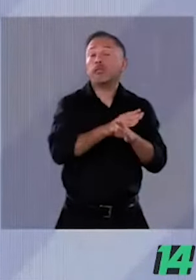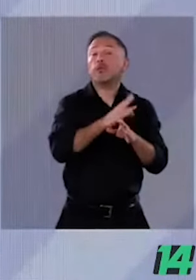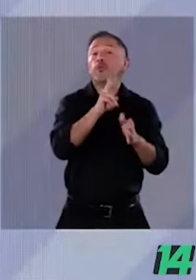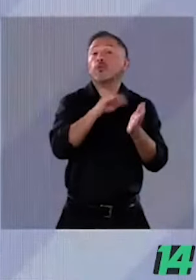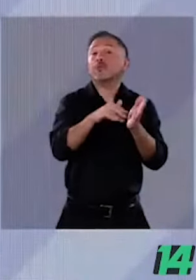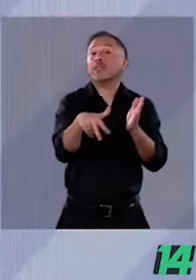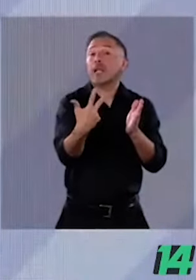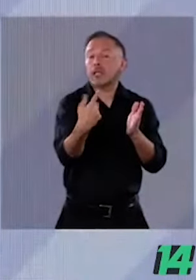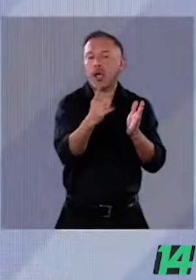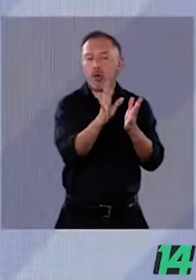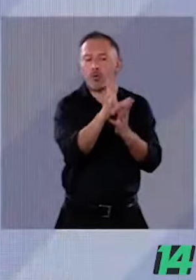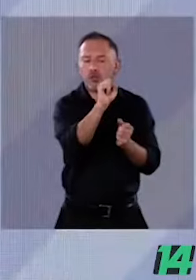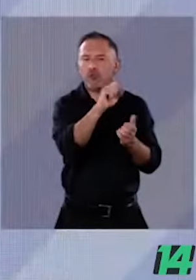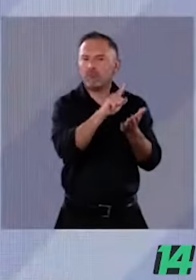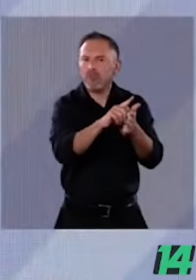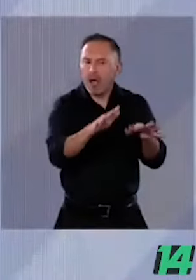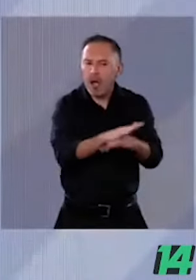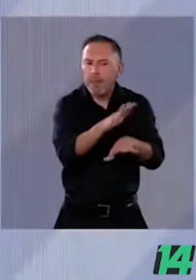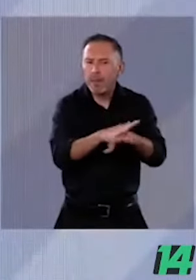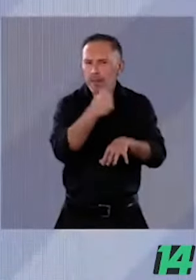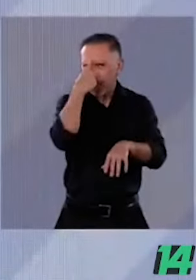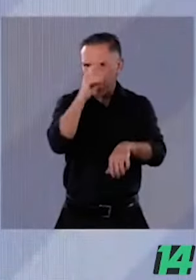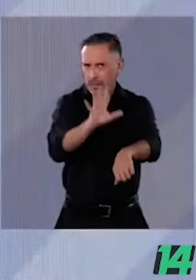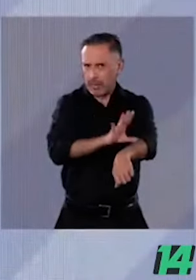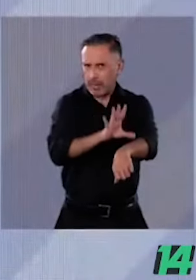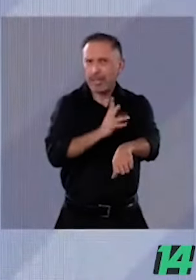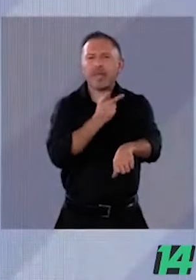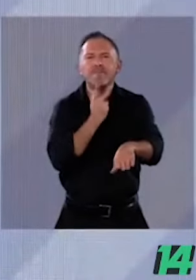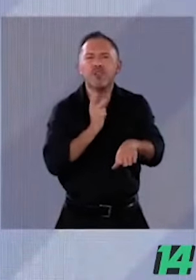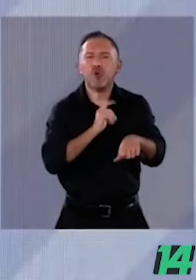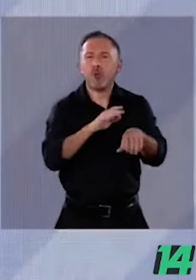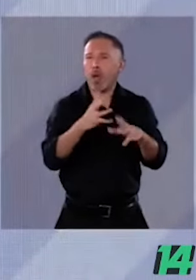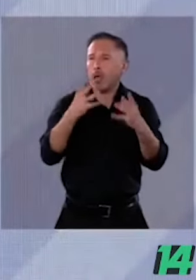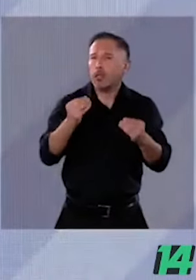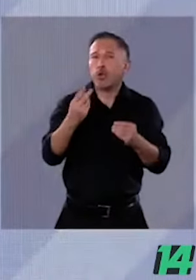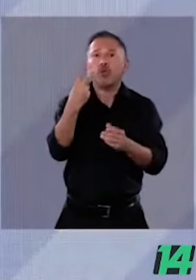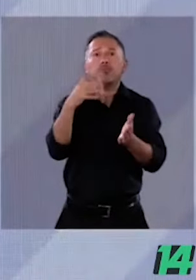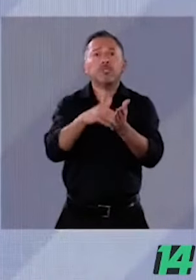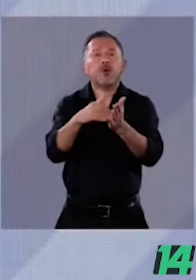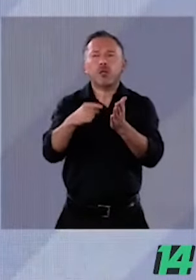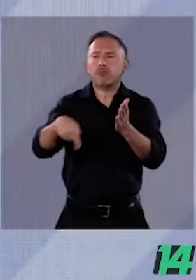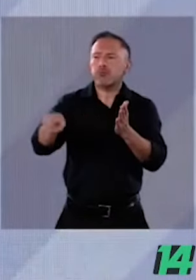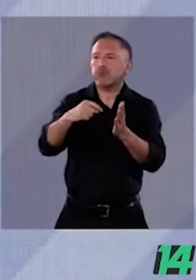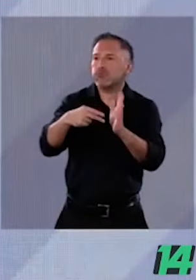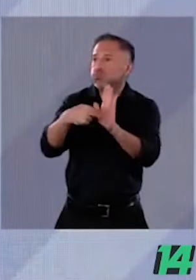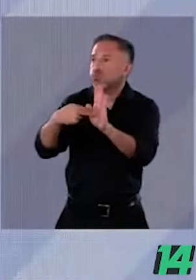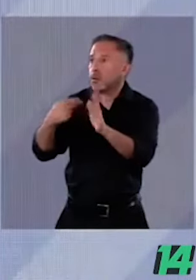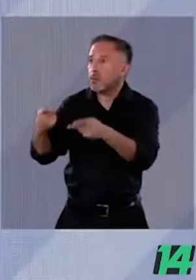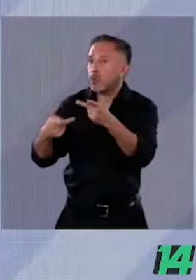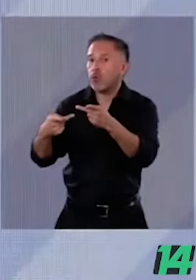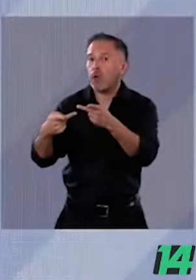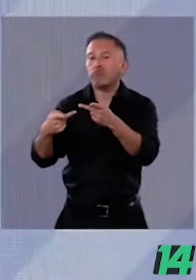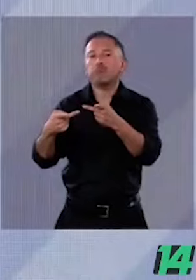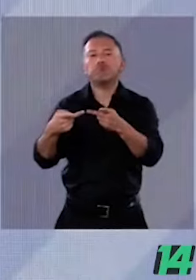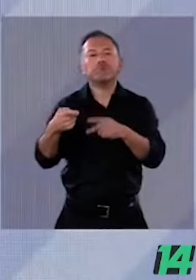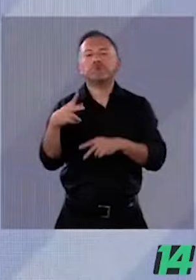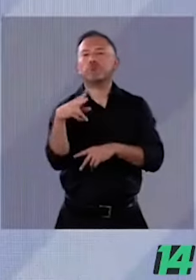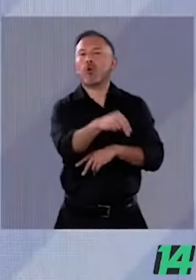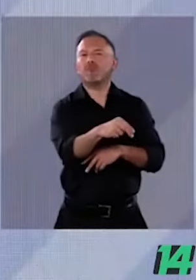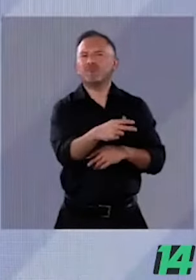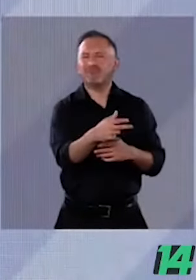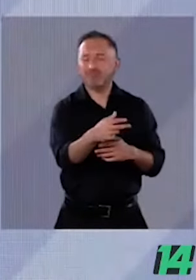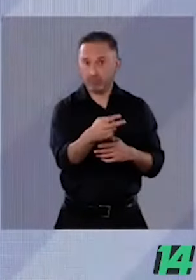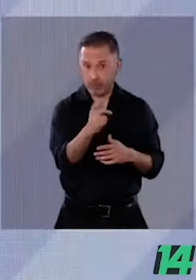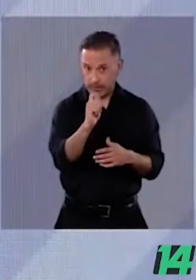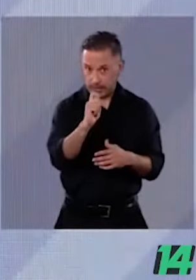con la reforma energética, se presentaron dos millones de firmas para una consulta pública y se negó. Eso no es democracia.